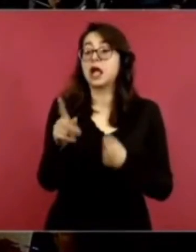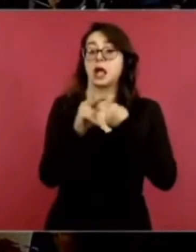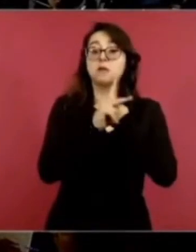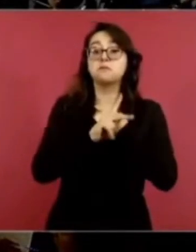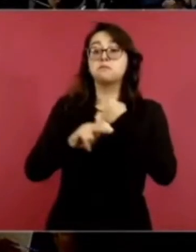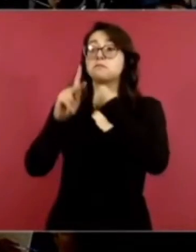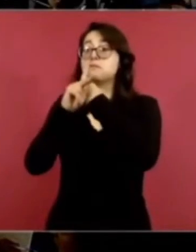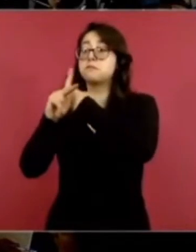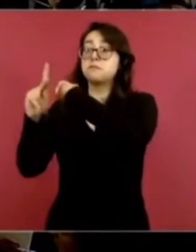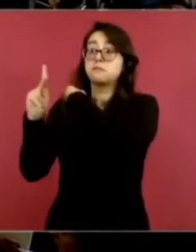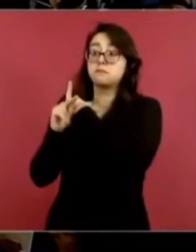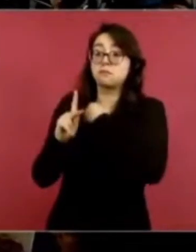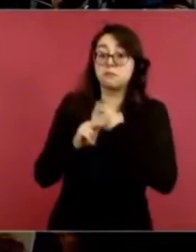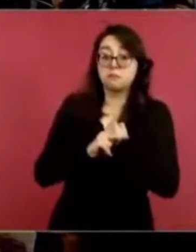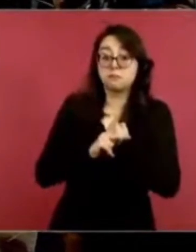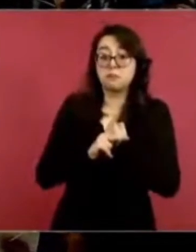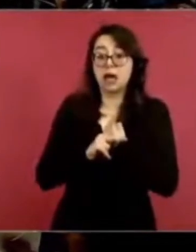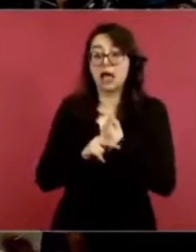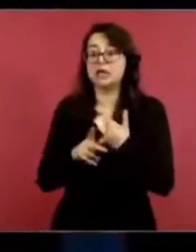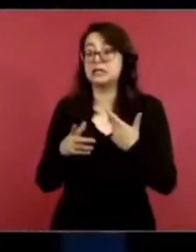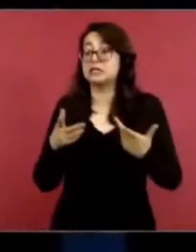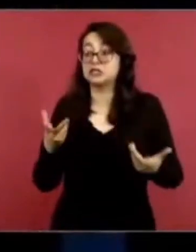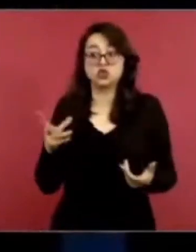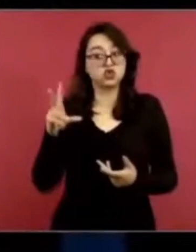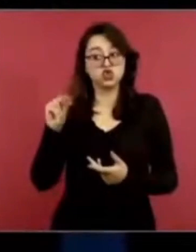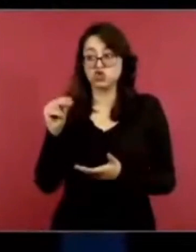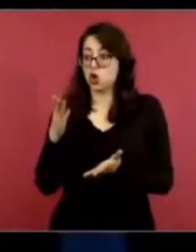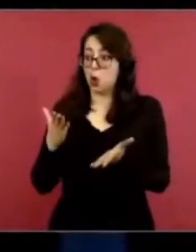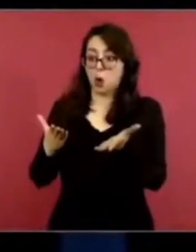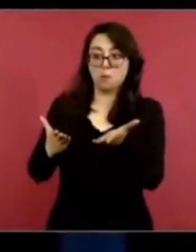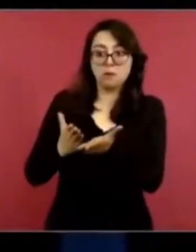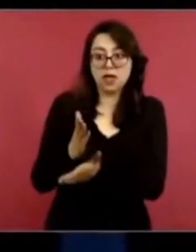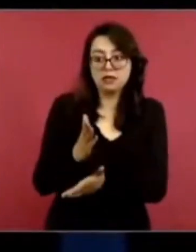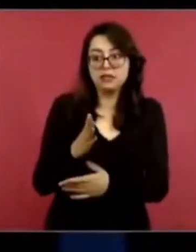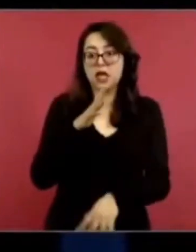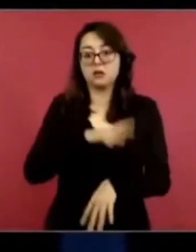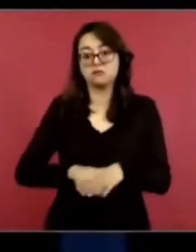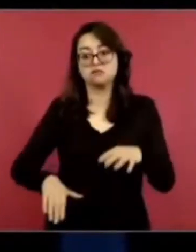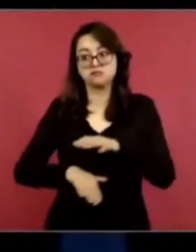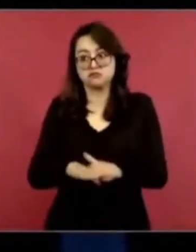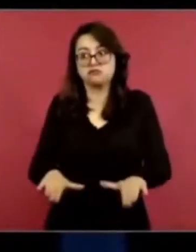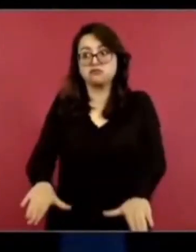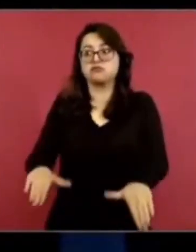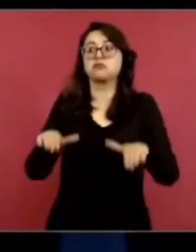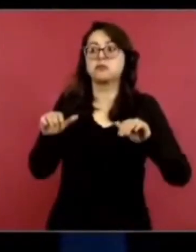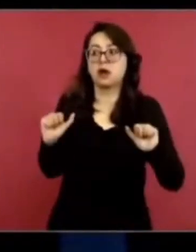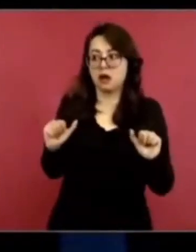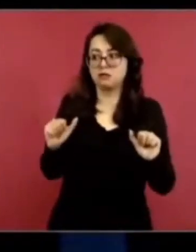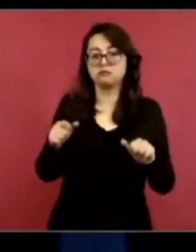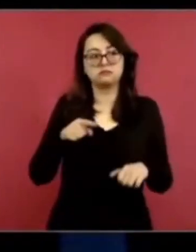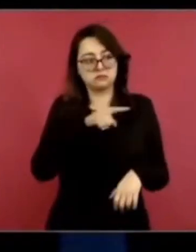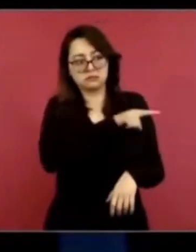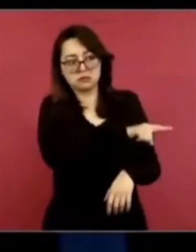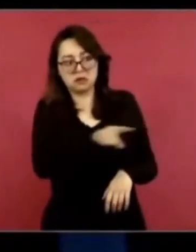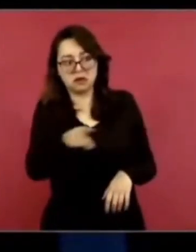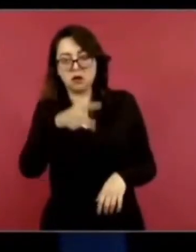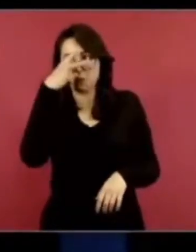los iban a tratar de alguna forma preferente, de alguna medida, a los que tenían como